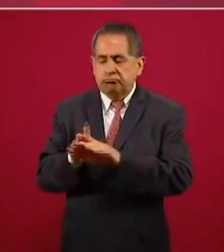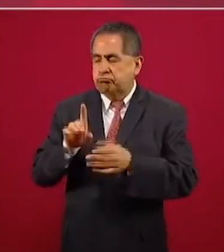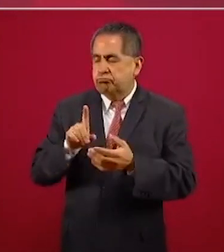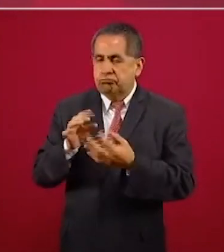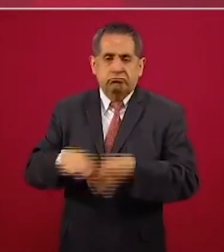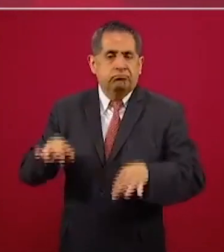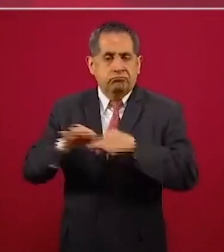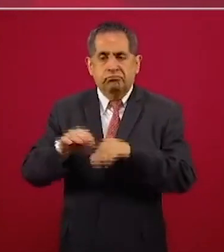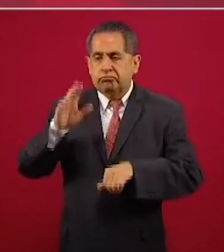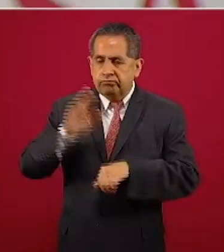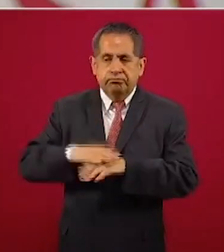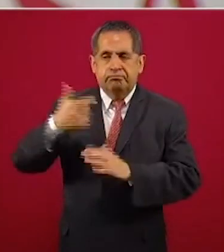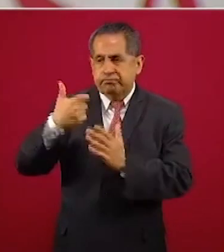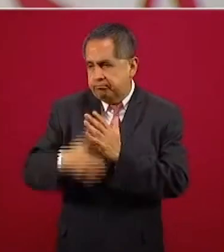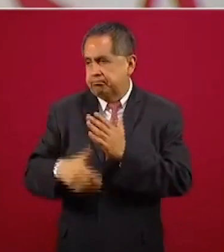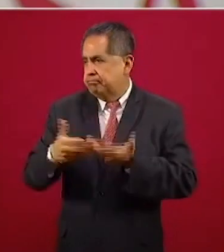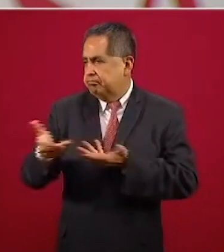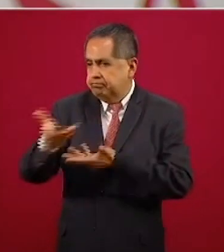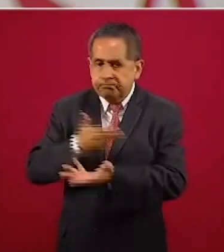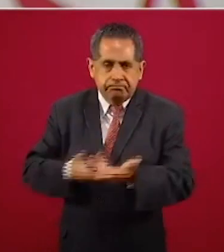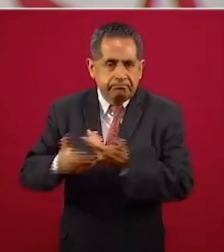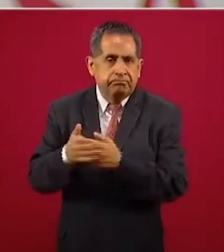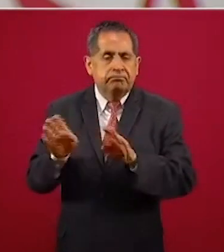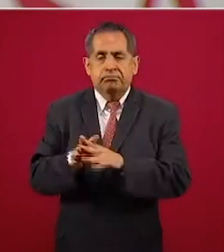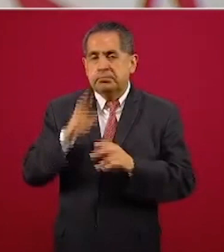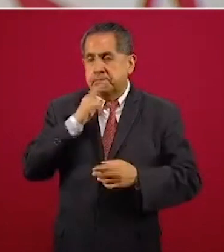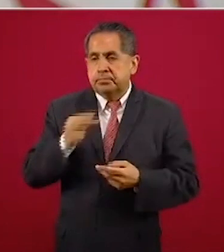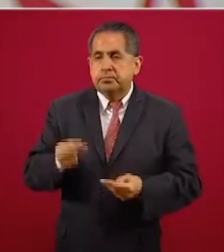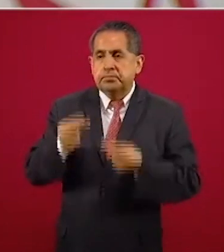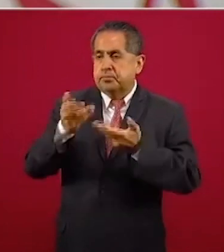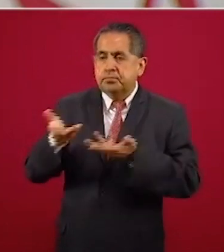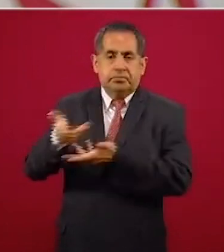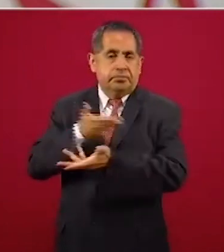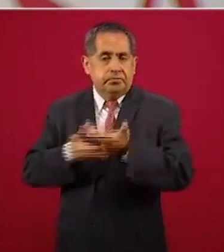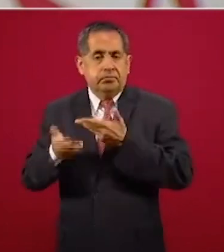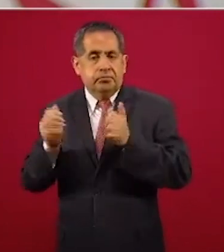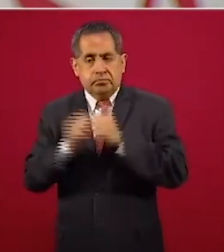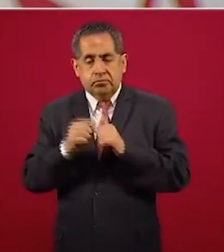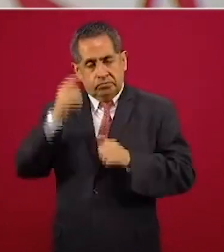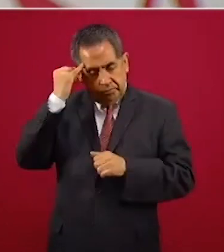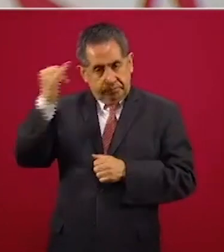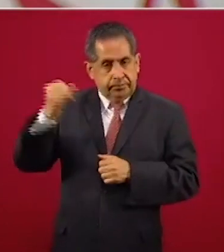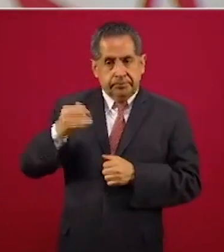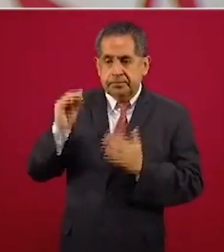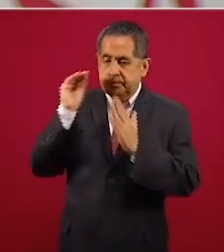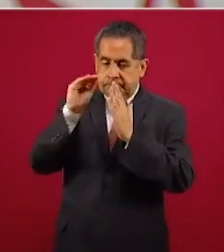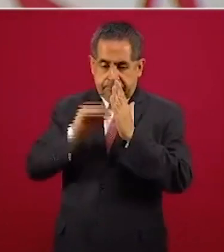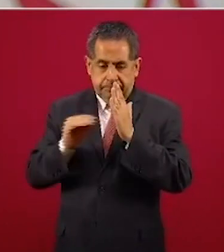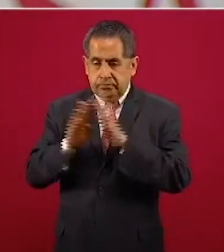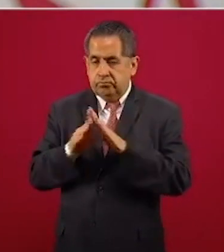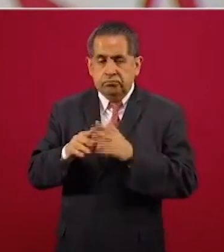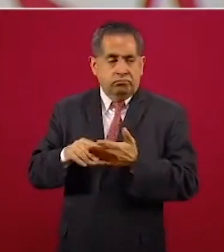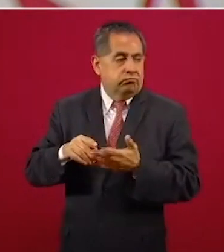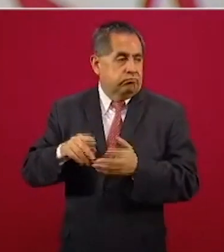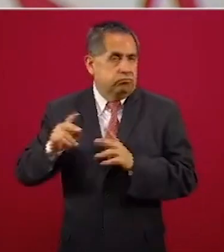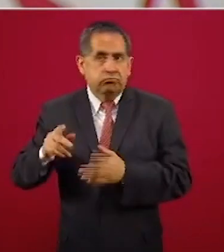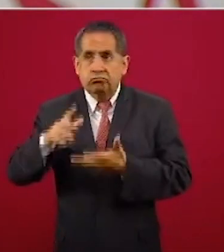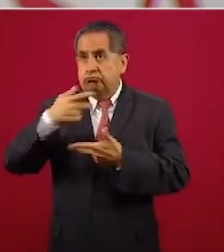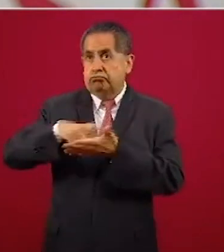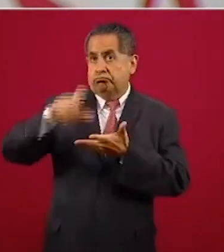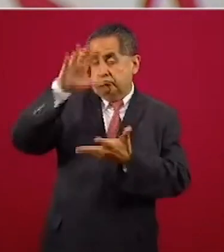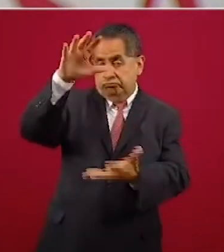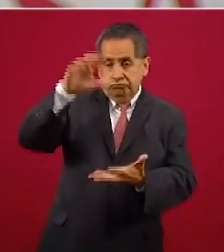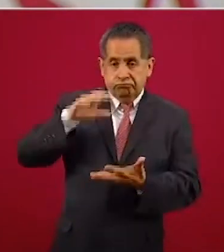beneficien de precios más bajos, producto de una mejor negociación con la industria, al combinar una demanda que consolida las